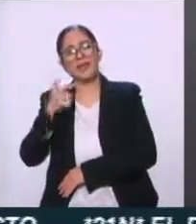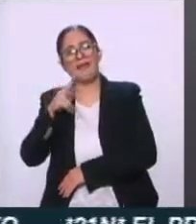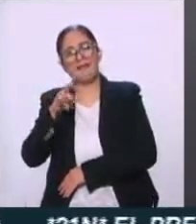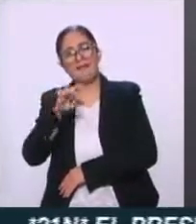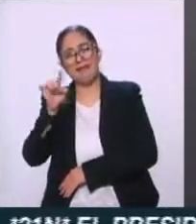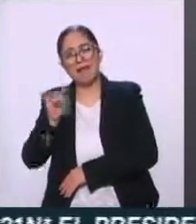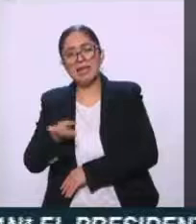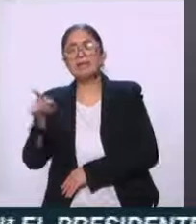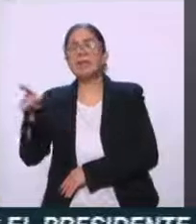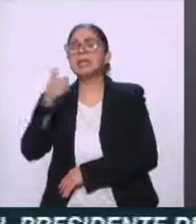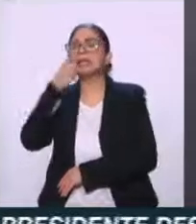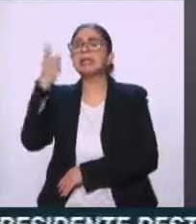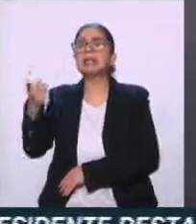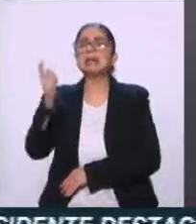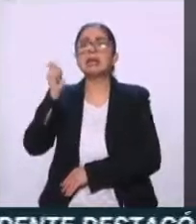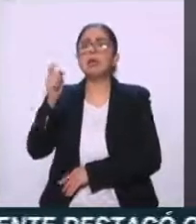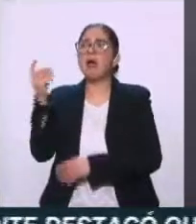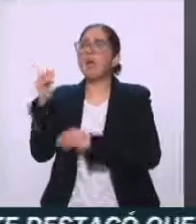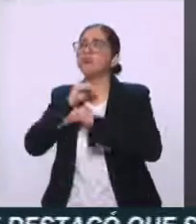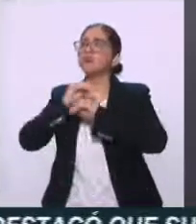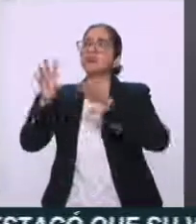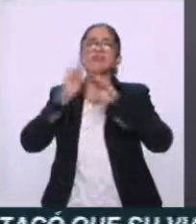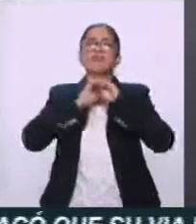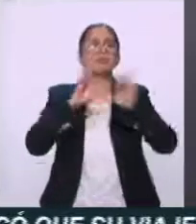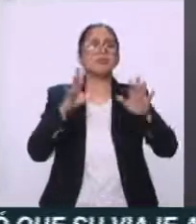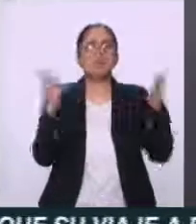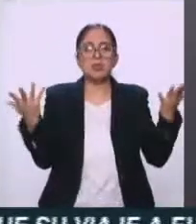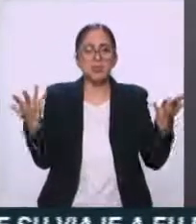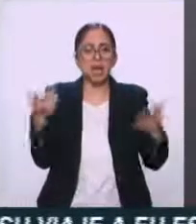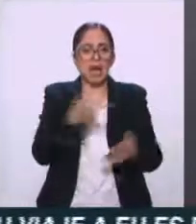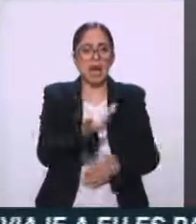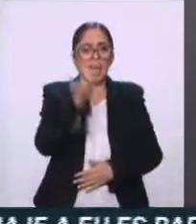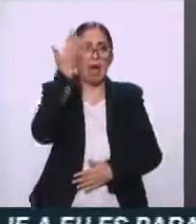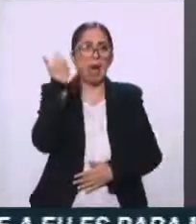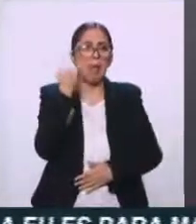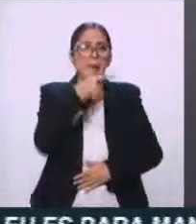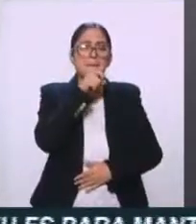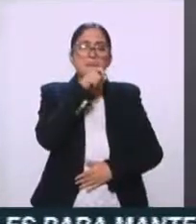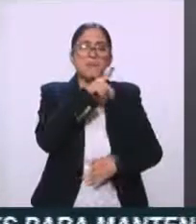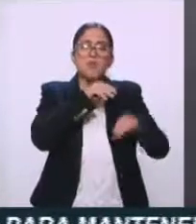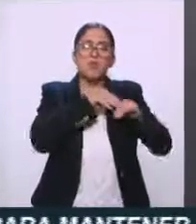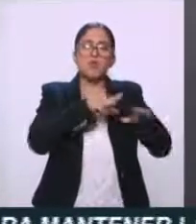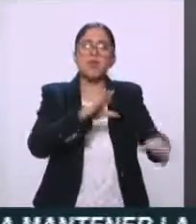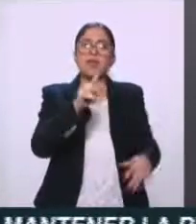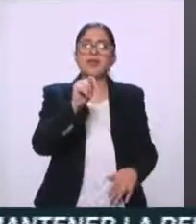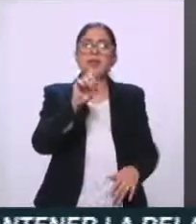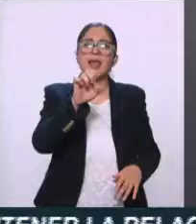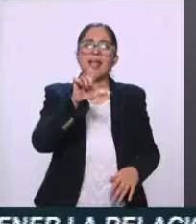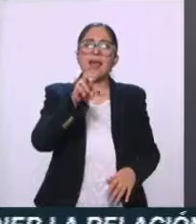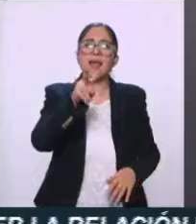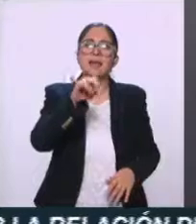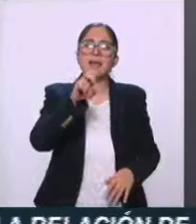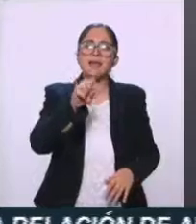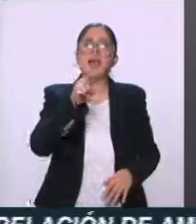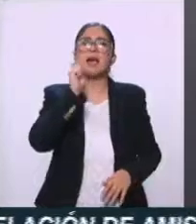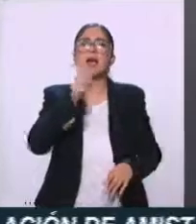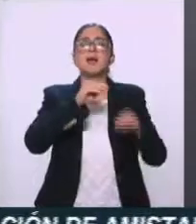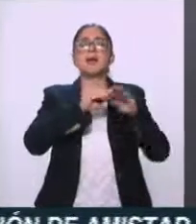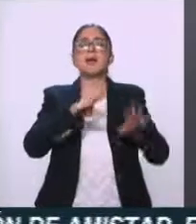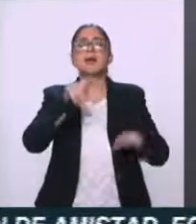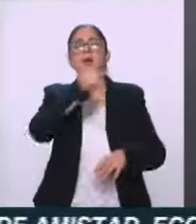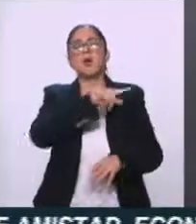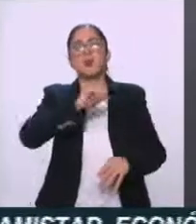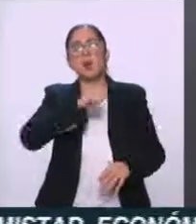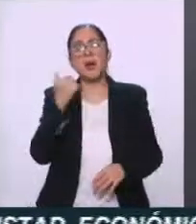medios de comunicación, no solamente al país, sino también a Televisa, que en esa época apoyó con ese training topic que se llamó Pray for